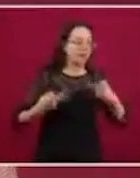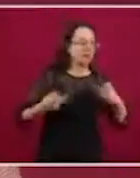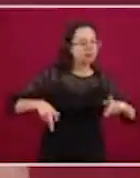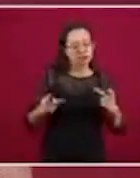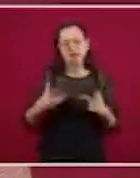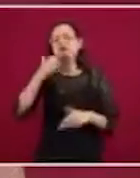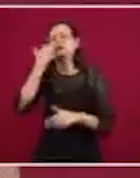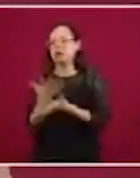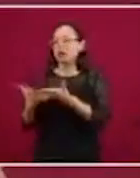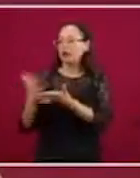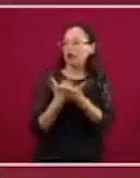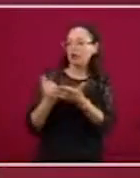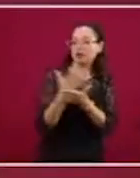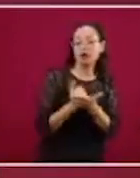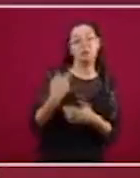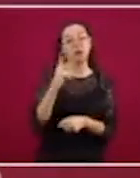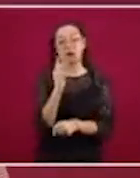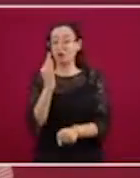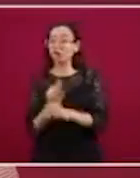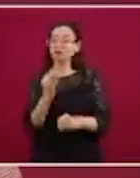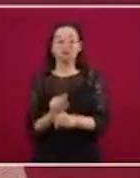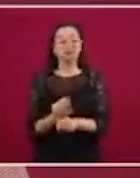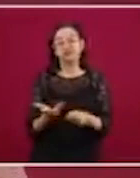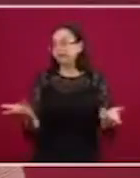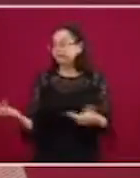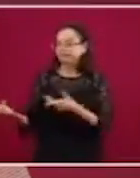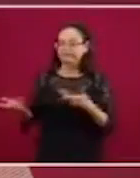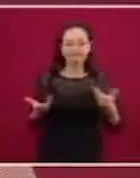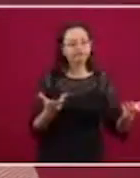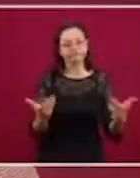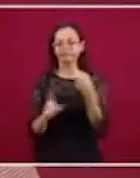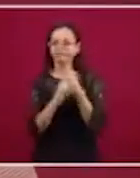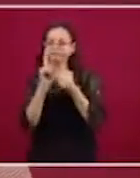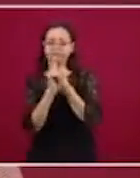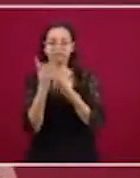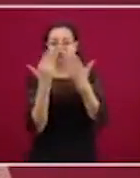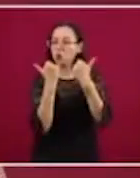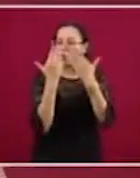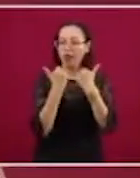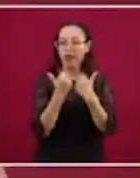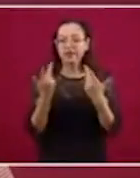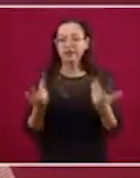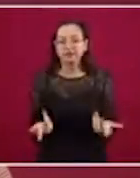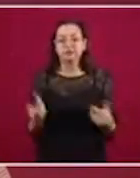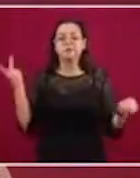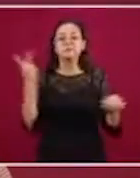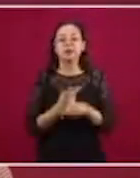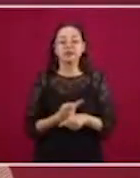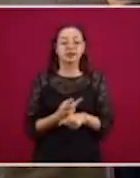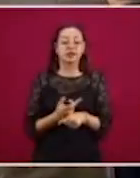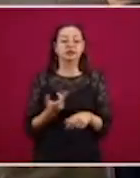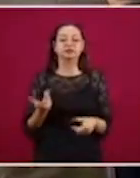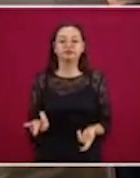mundial no tiene demanda y lo que están haciendo los países es mandar a sus refinerías